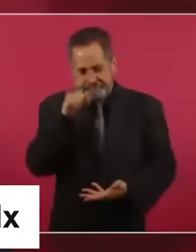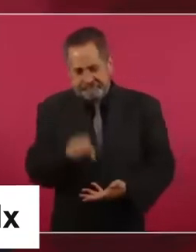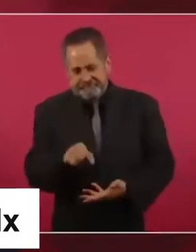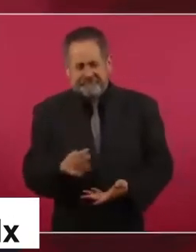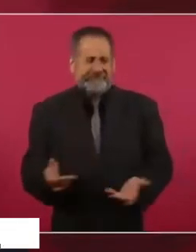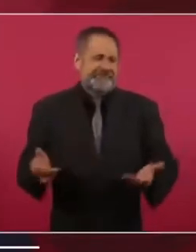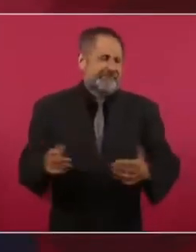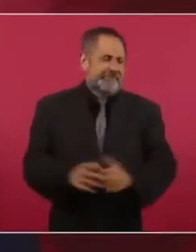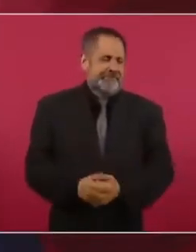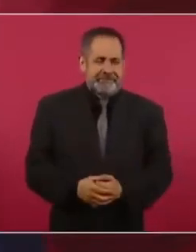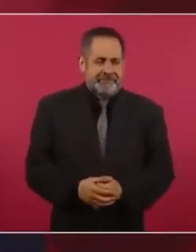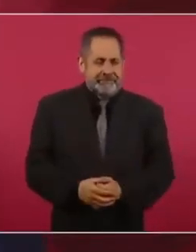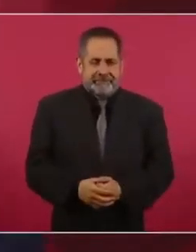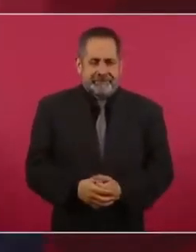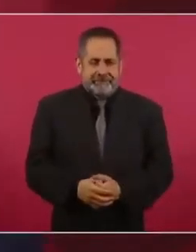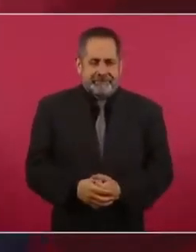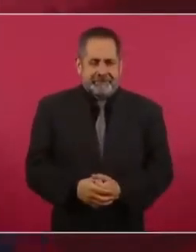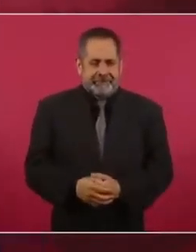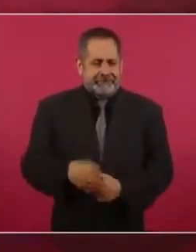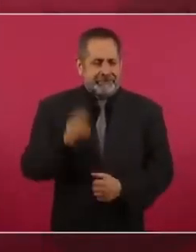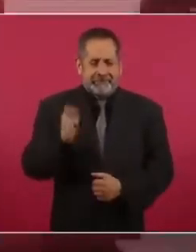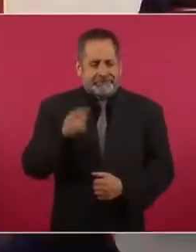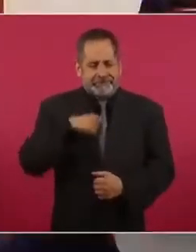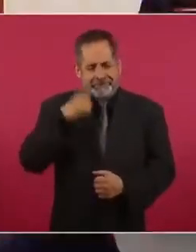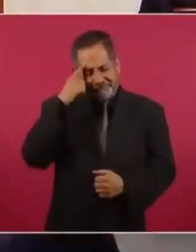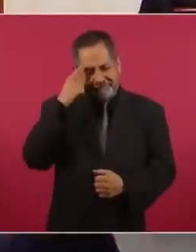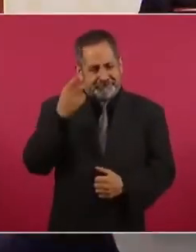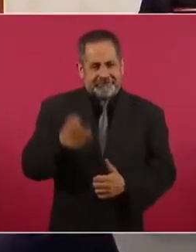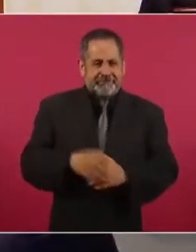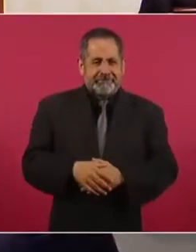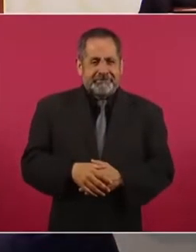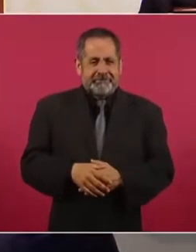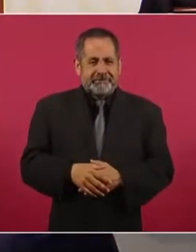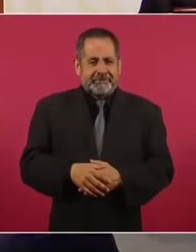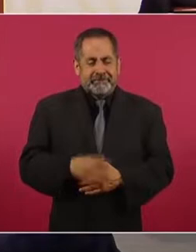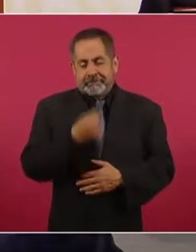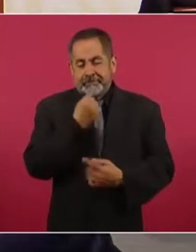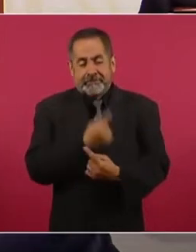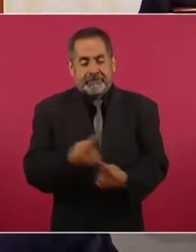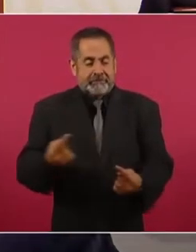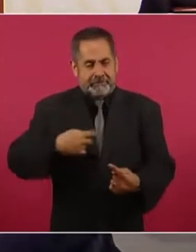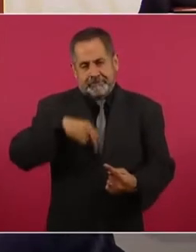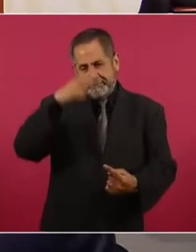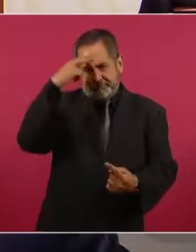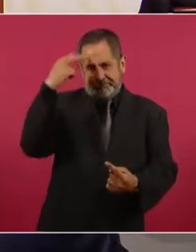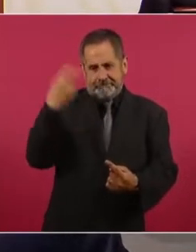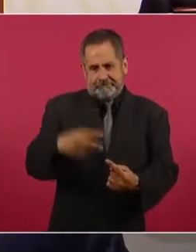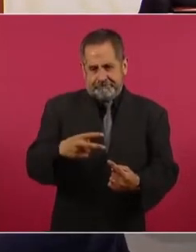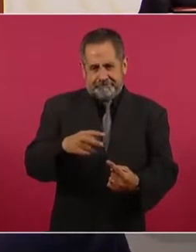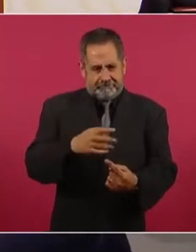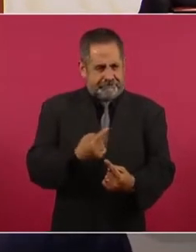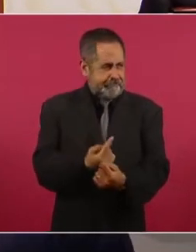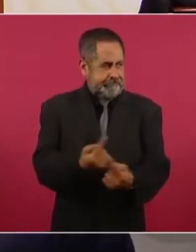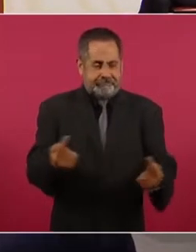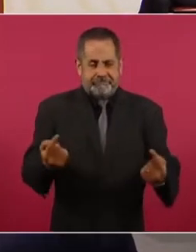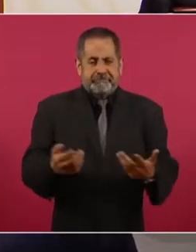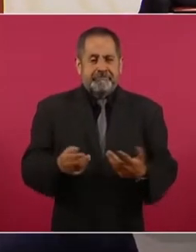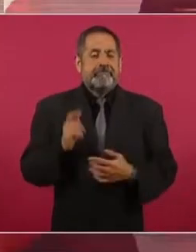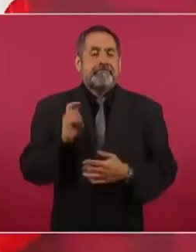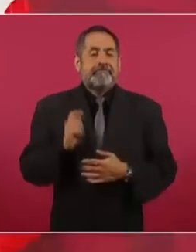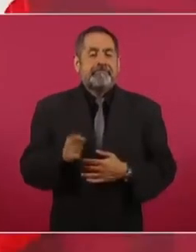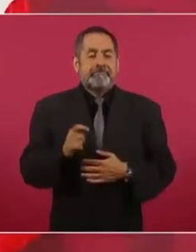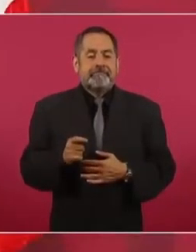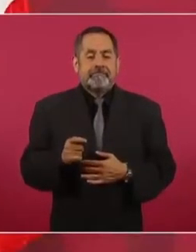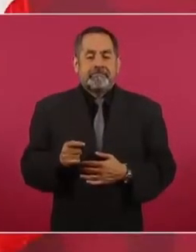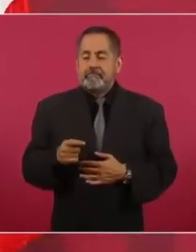¿Qué significa esto? Los niños mexicanos se pondrán